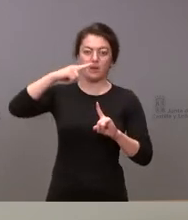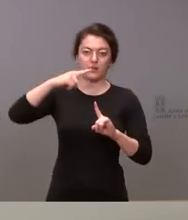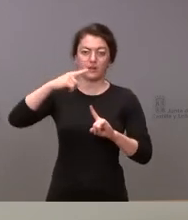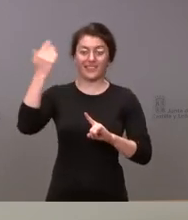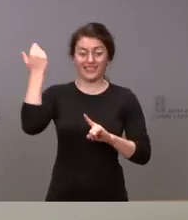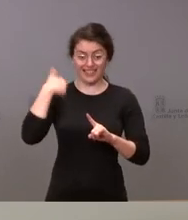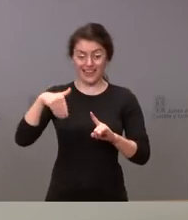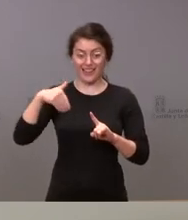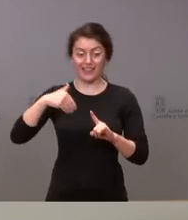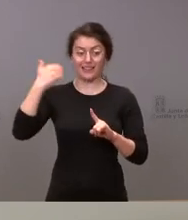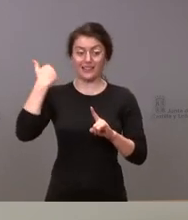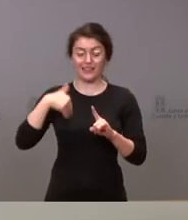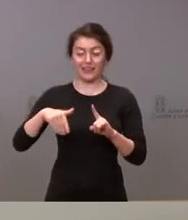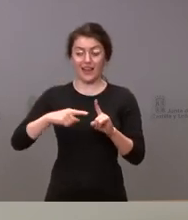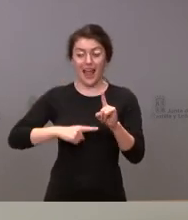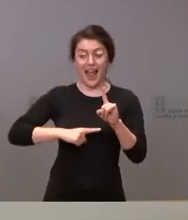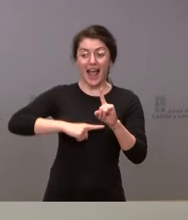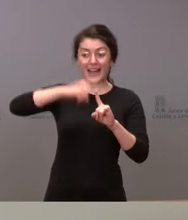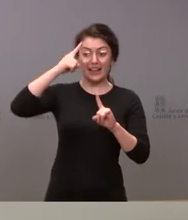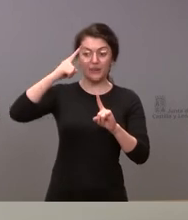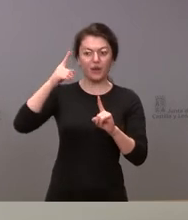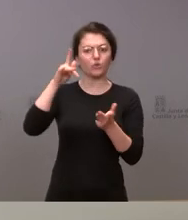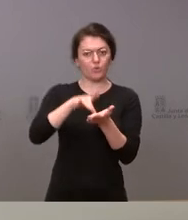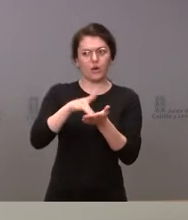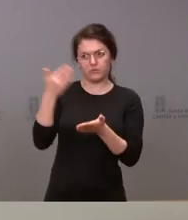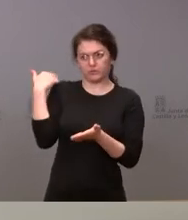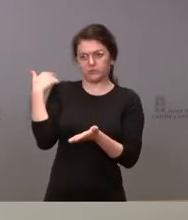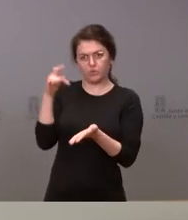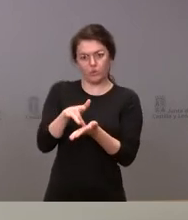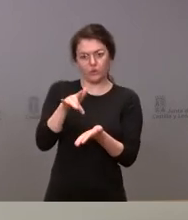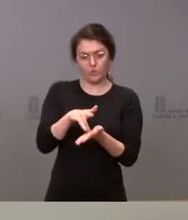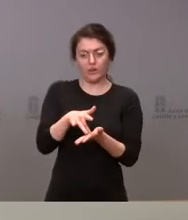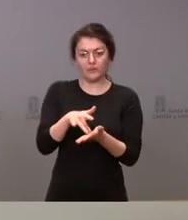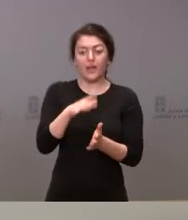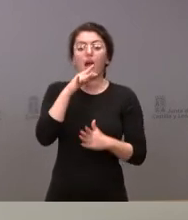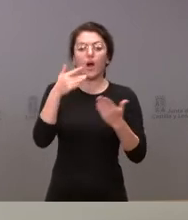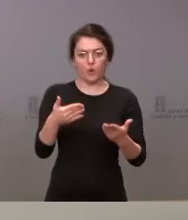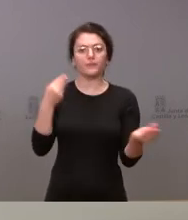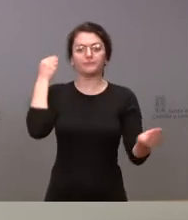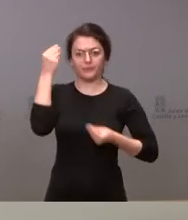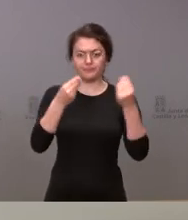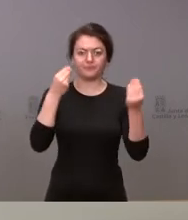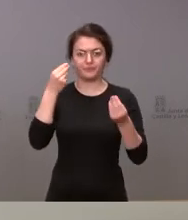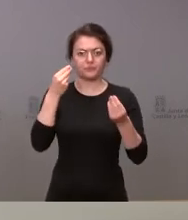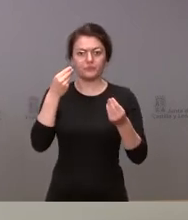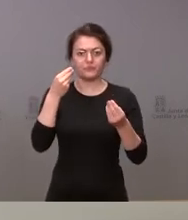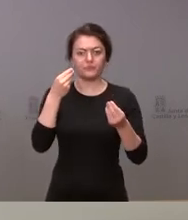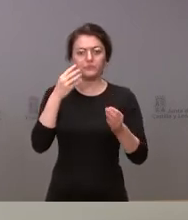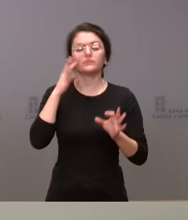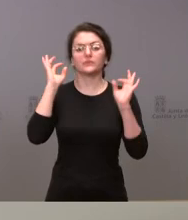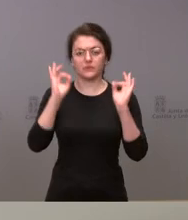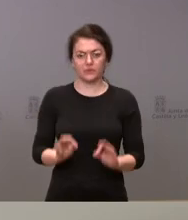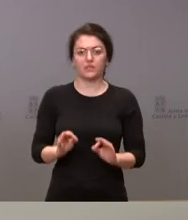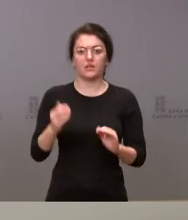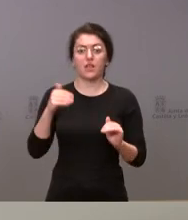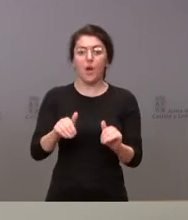varias ocasiones y les confirmo que efectivamente la idea es prorrogarlo al menos por una semana más.